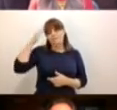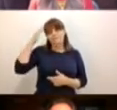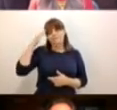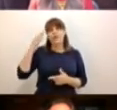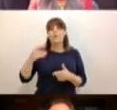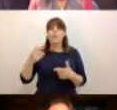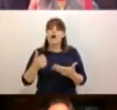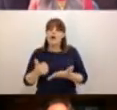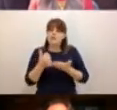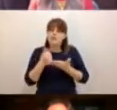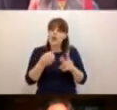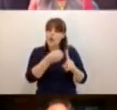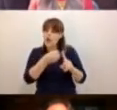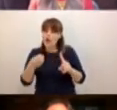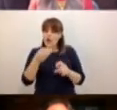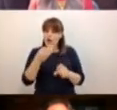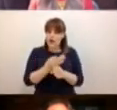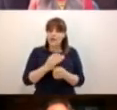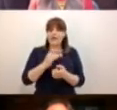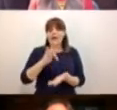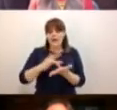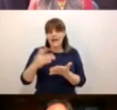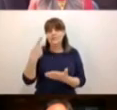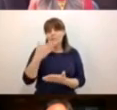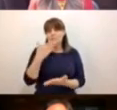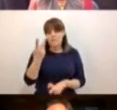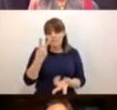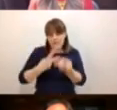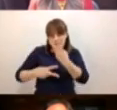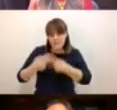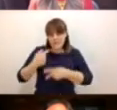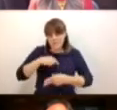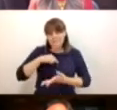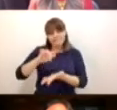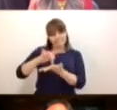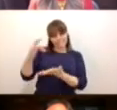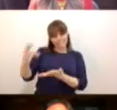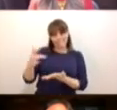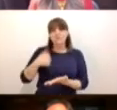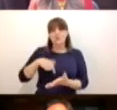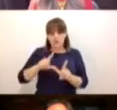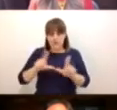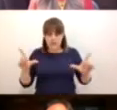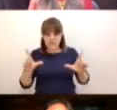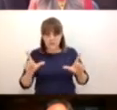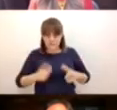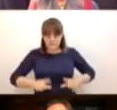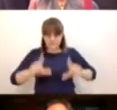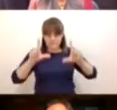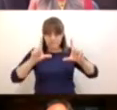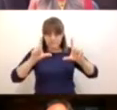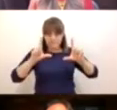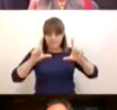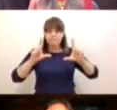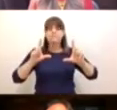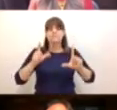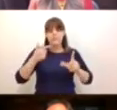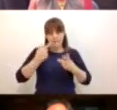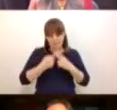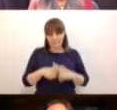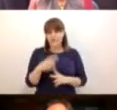amable bienvenida que nos has dado. Y si estamos listos con la presentación, yo empezaría con